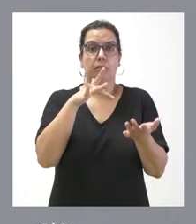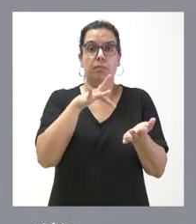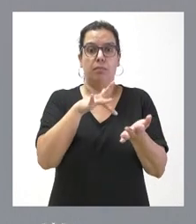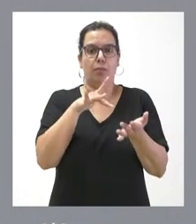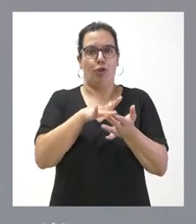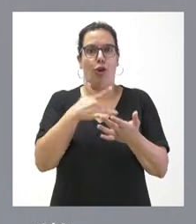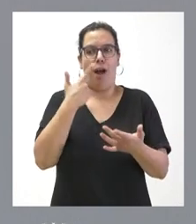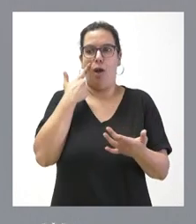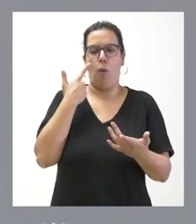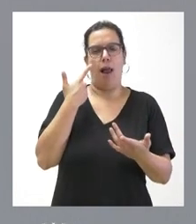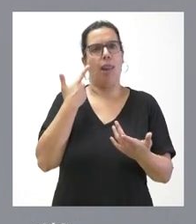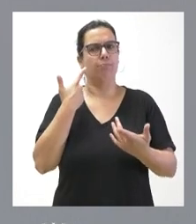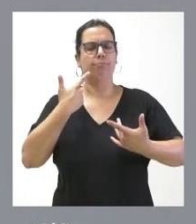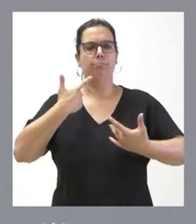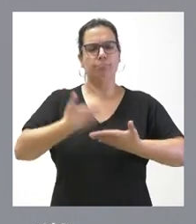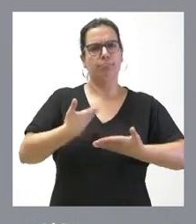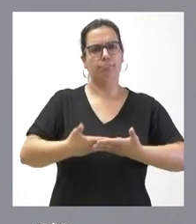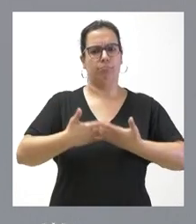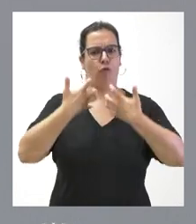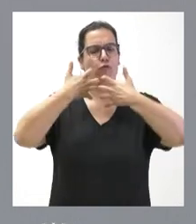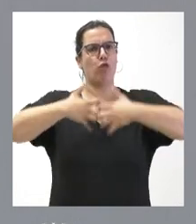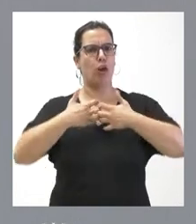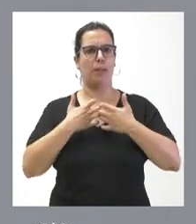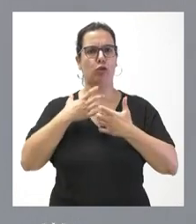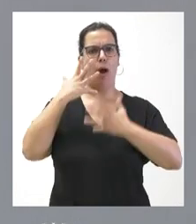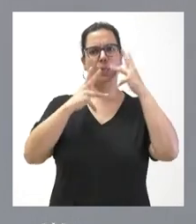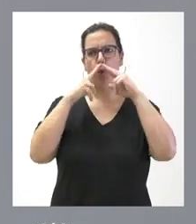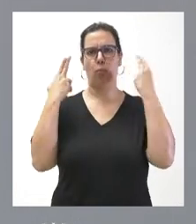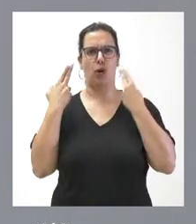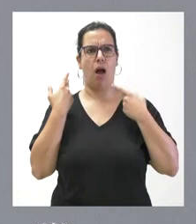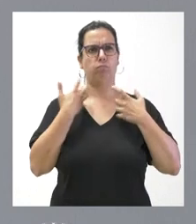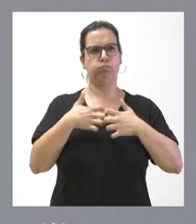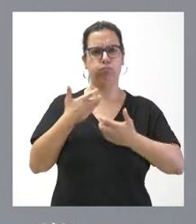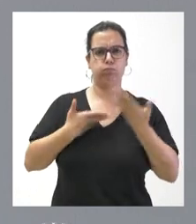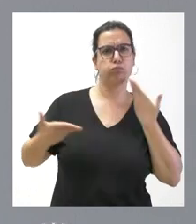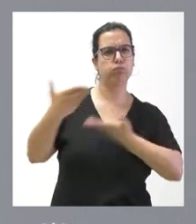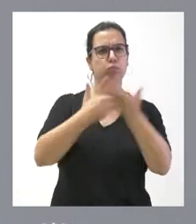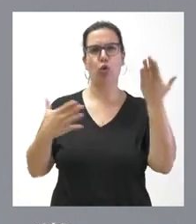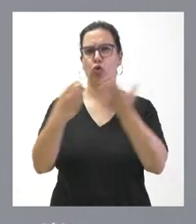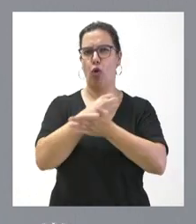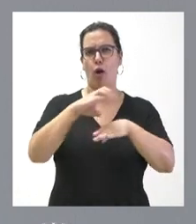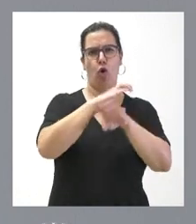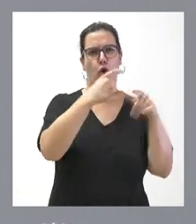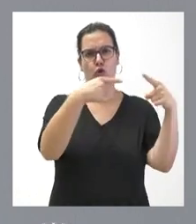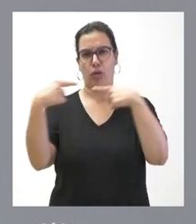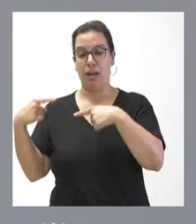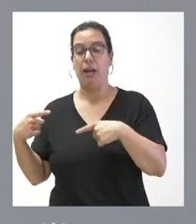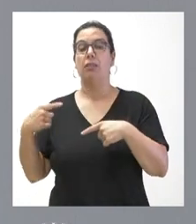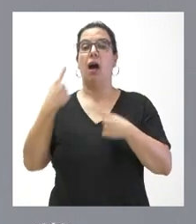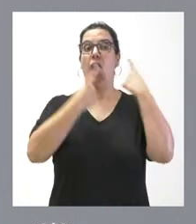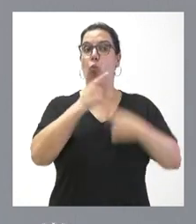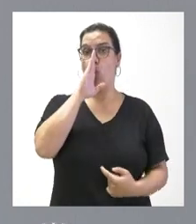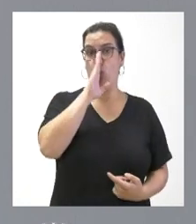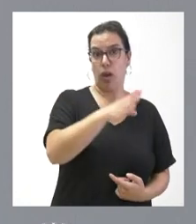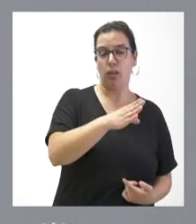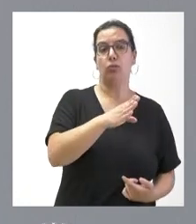funcionamiento de la Administración en todas sus funciones, porque aquí hemos colaborado toda la Junta de Castilla y León, en la primera línea y quizá de